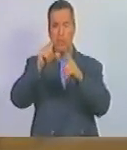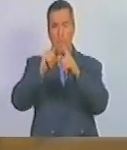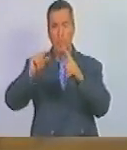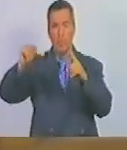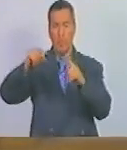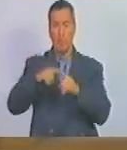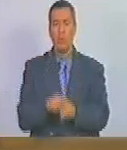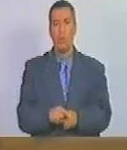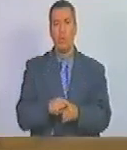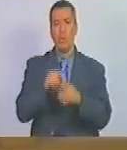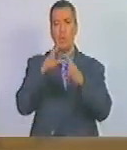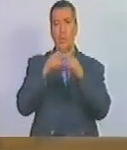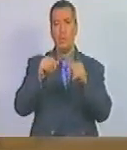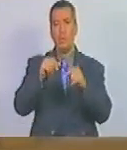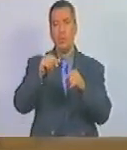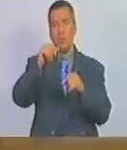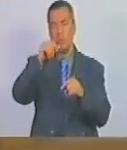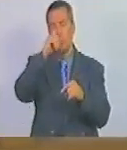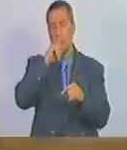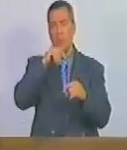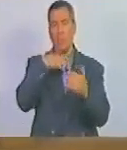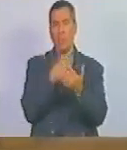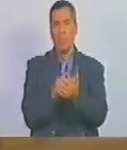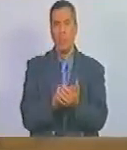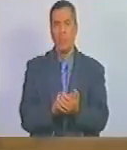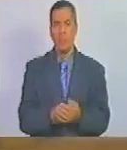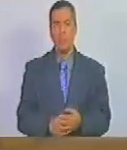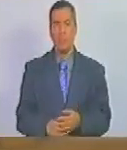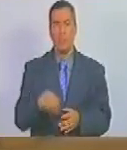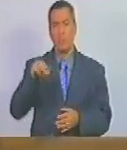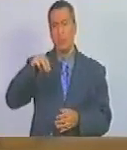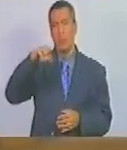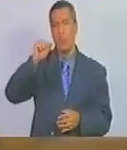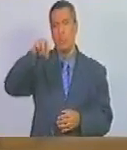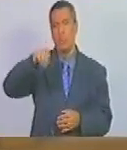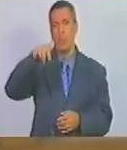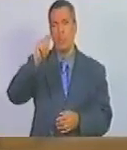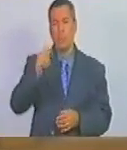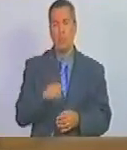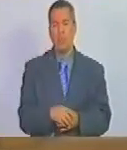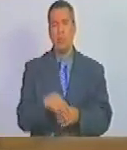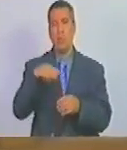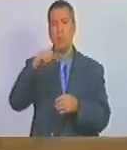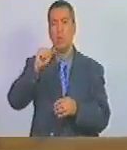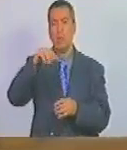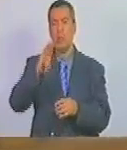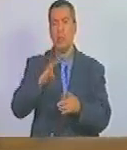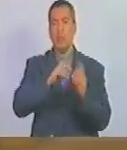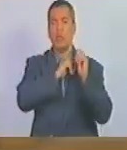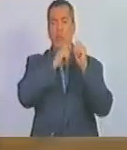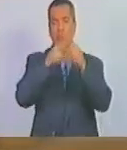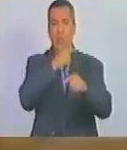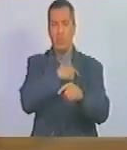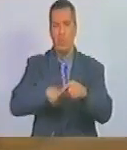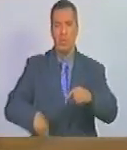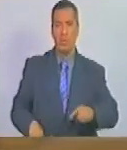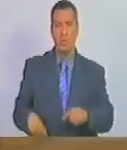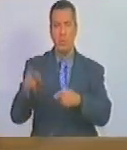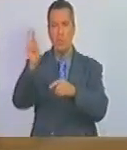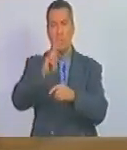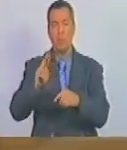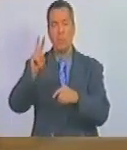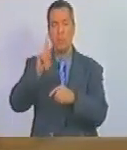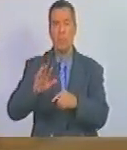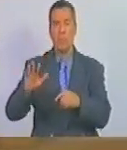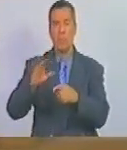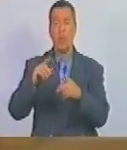durante esos dos años hasta que Mamuk Abbas asumió luego la presidencia de la república